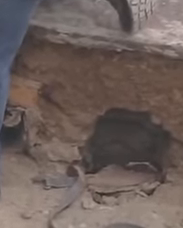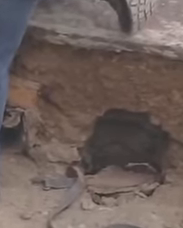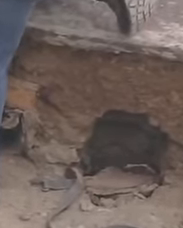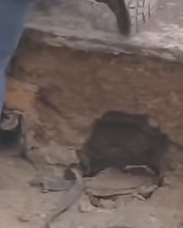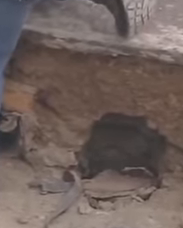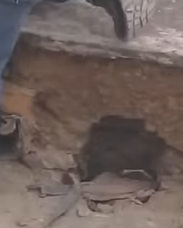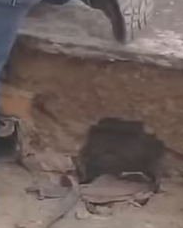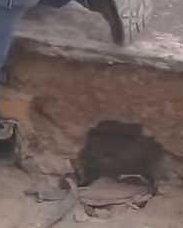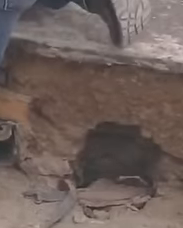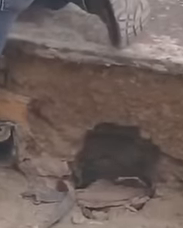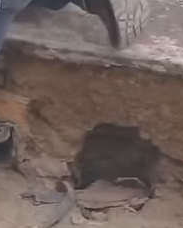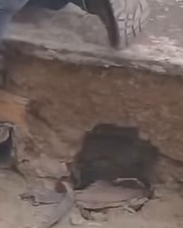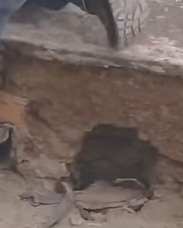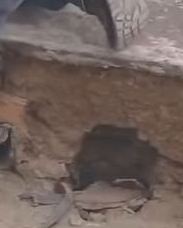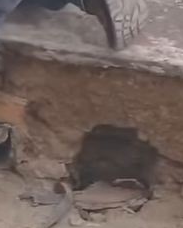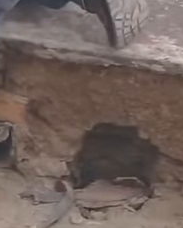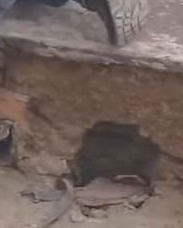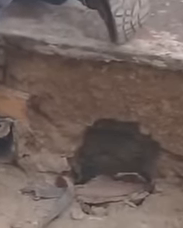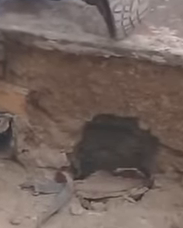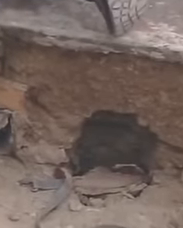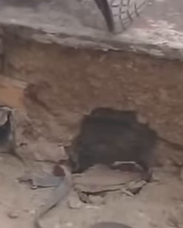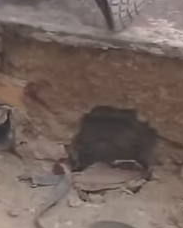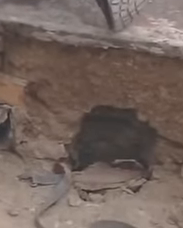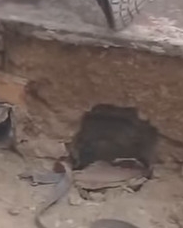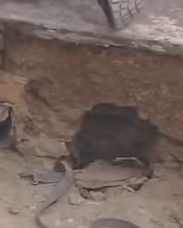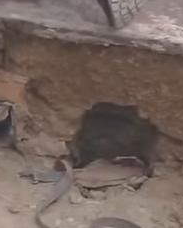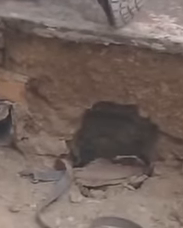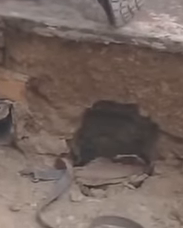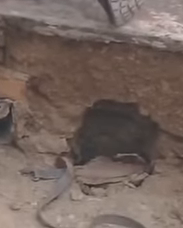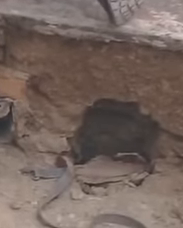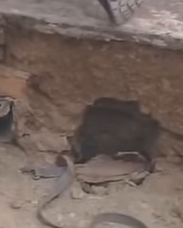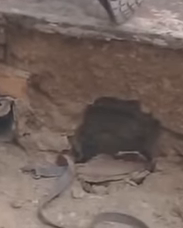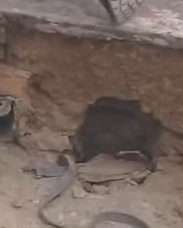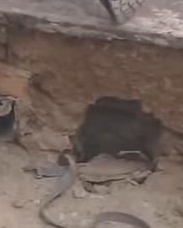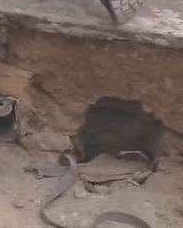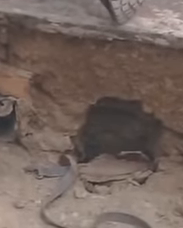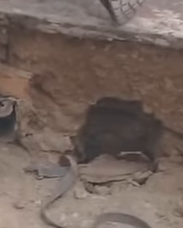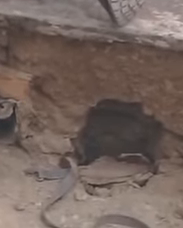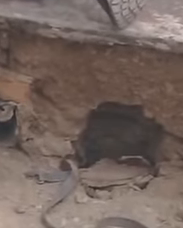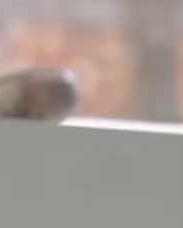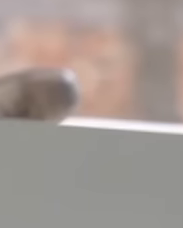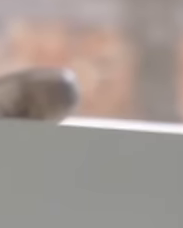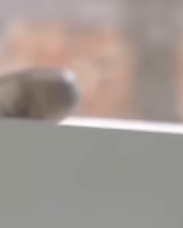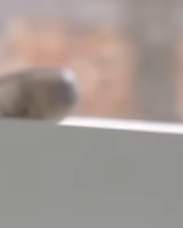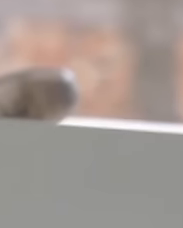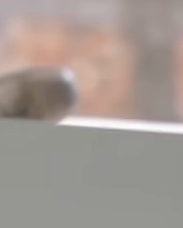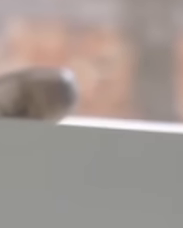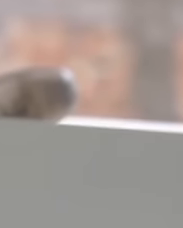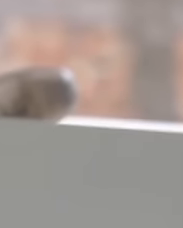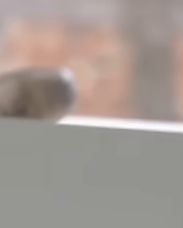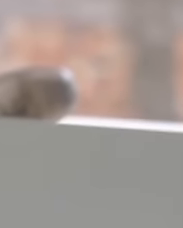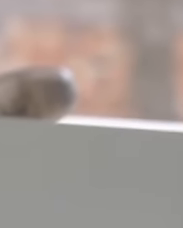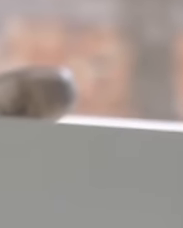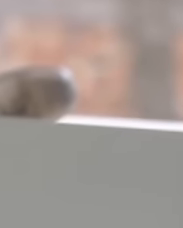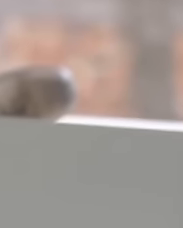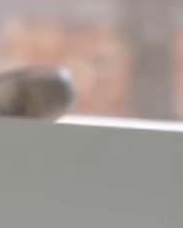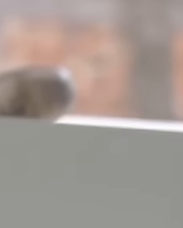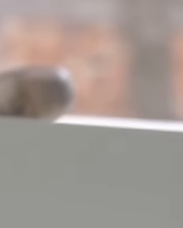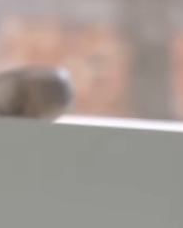Eléctrica continuará brindando el servicio no solo a la central de Abastos, sino a la población circundante,